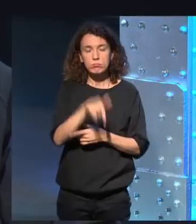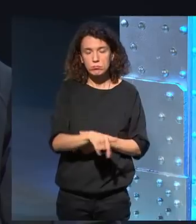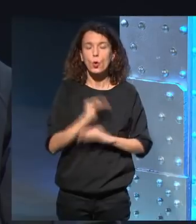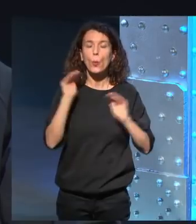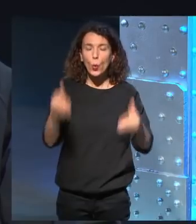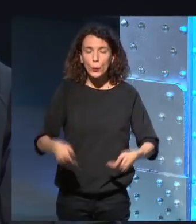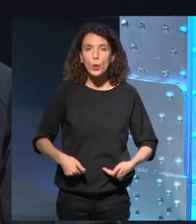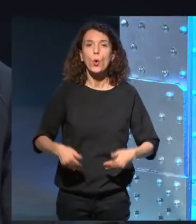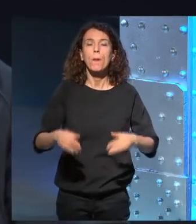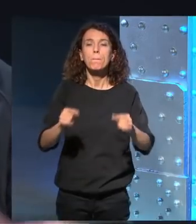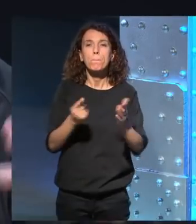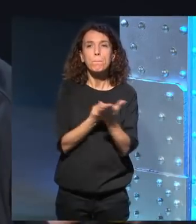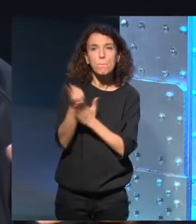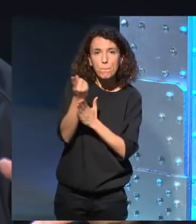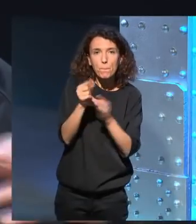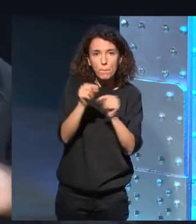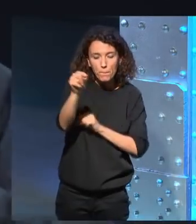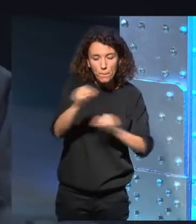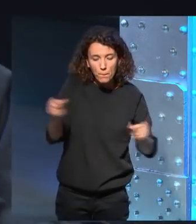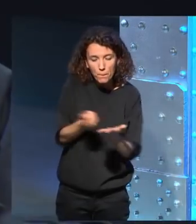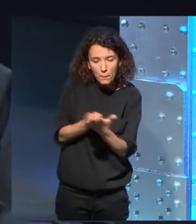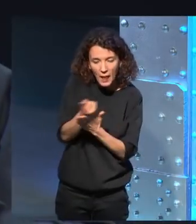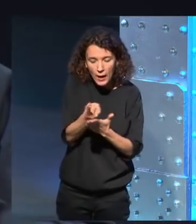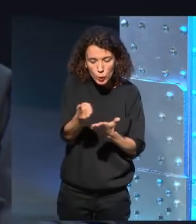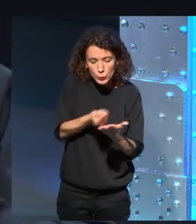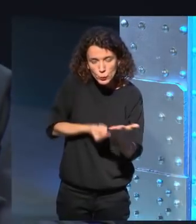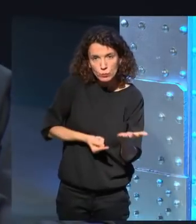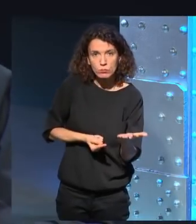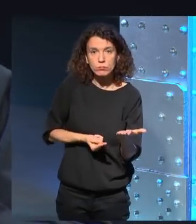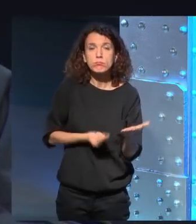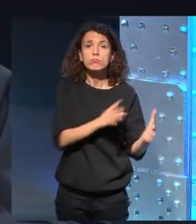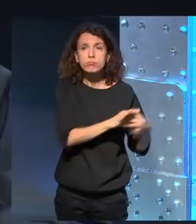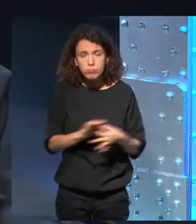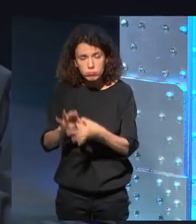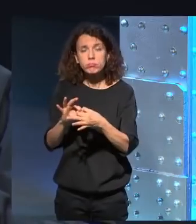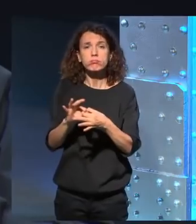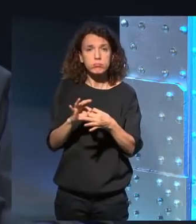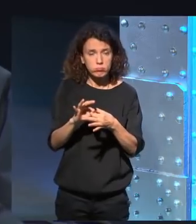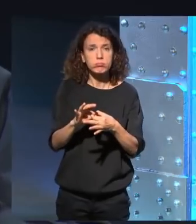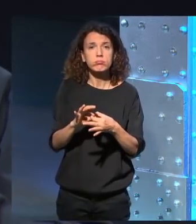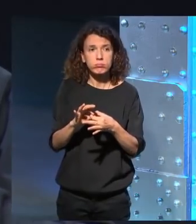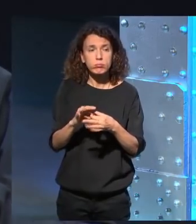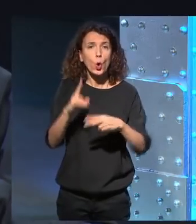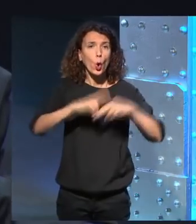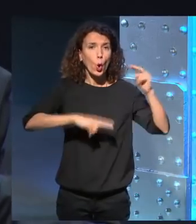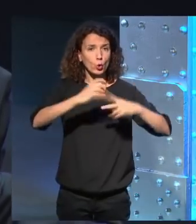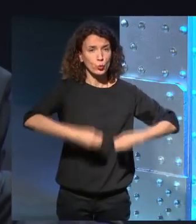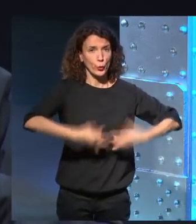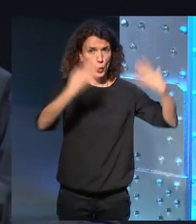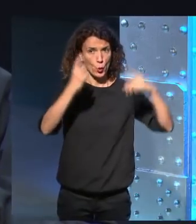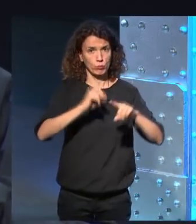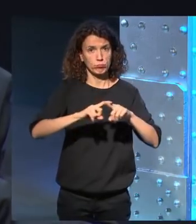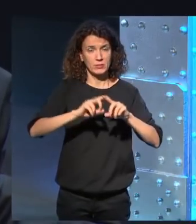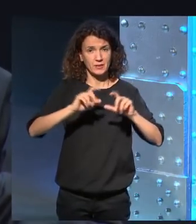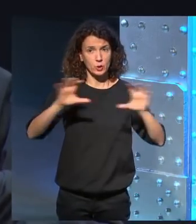hizo los planos ahí sí de del estilo de la construcción gótica que